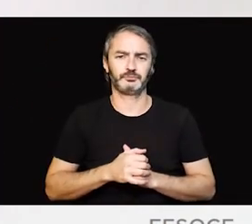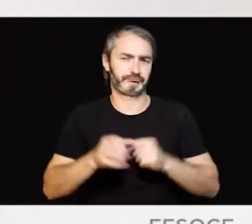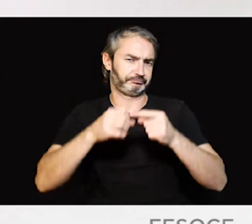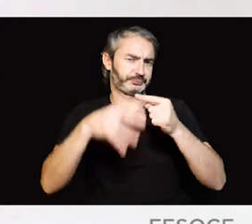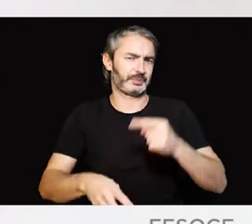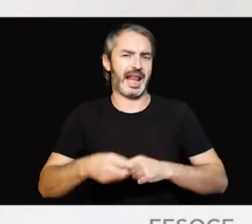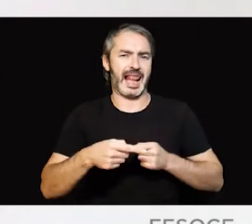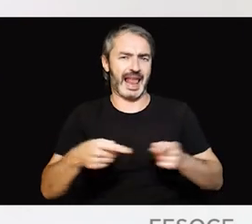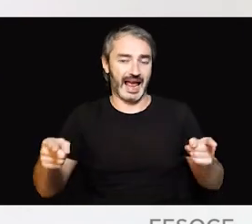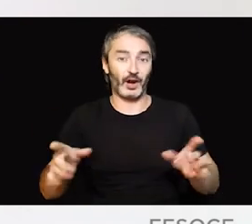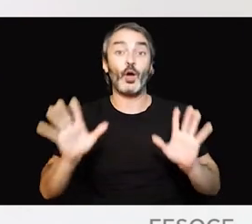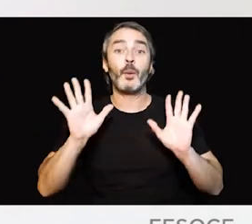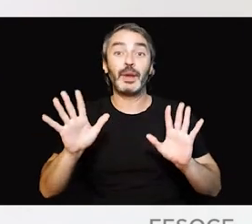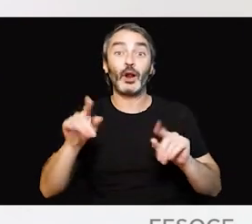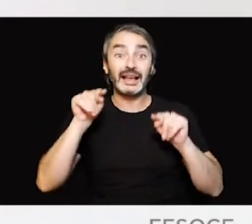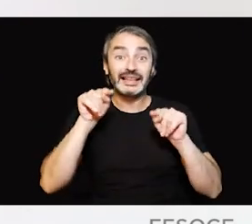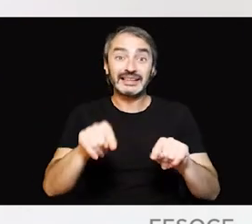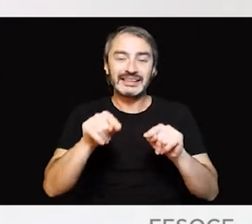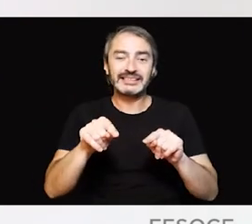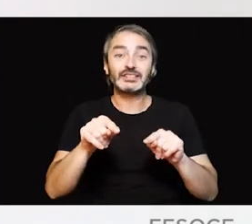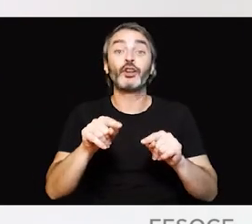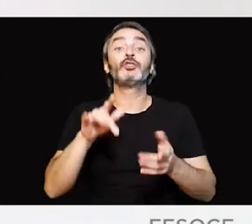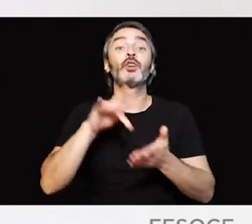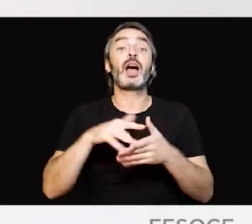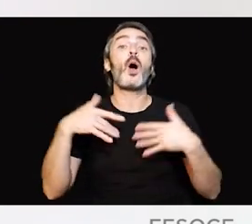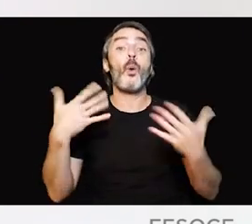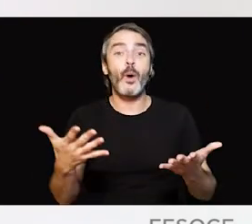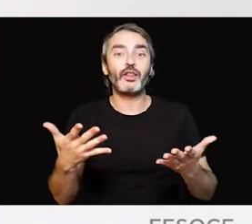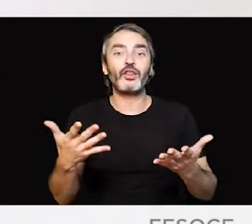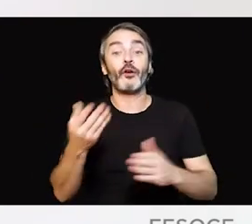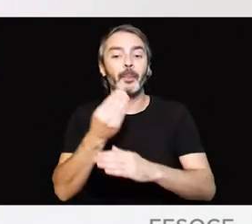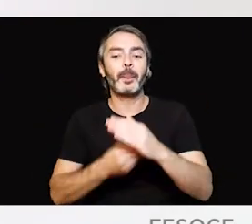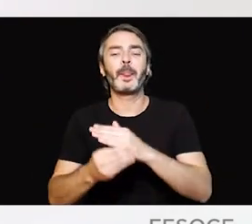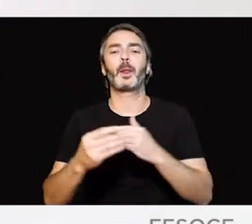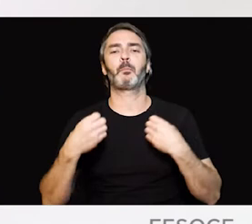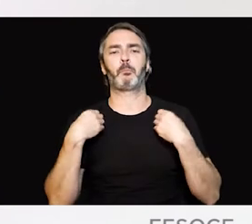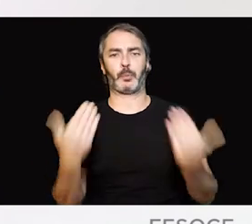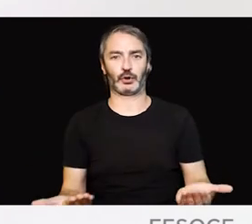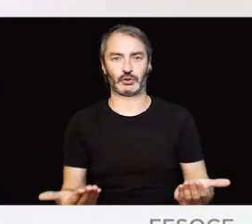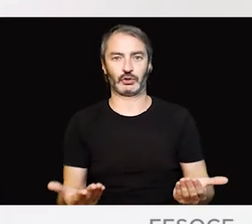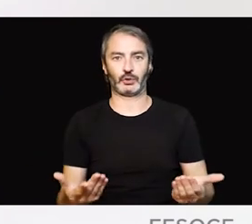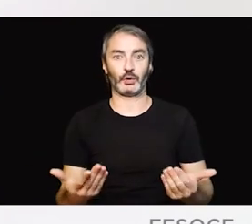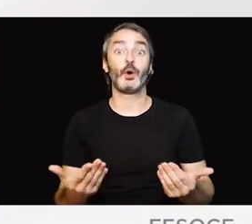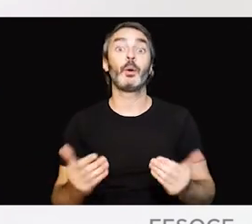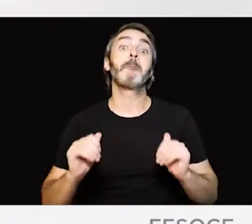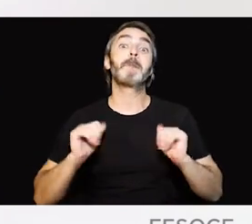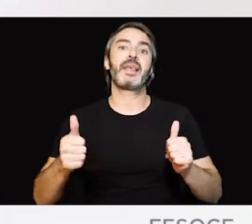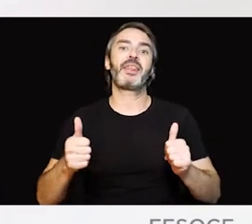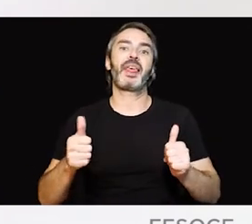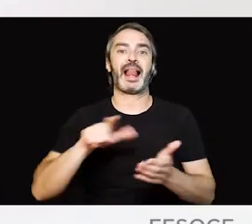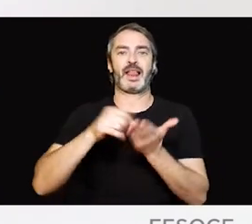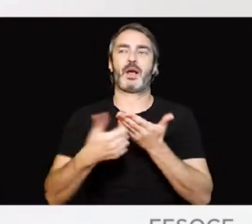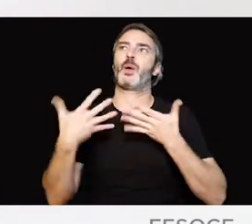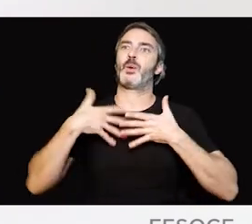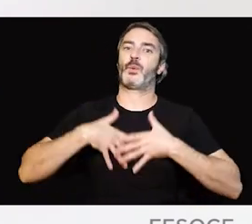largo etc. Estas suelen interferir en las primeras etapas del desarrollo del niño y del aprendizaje del lenguaje. En